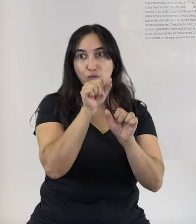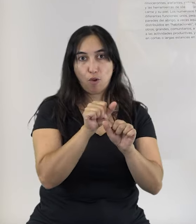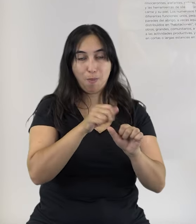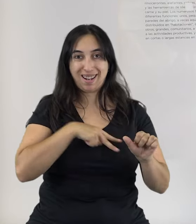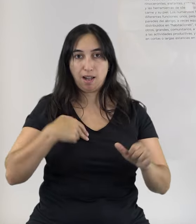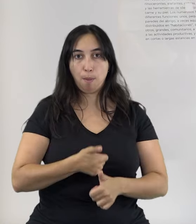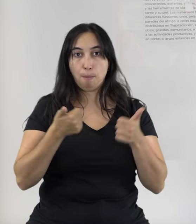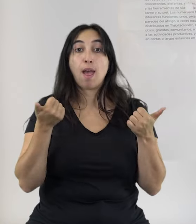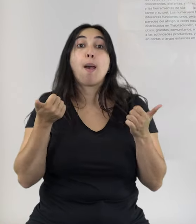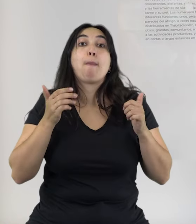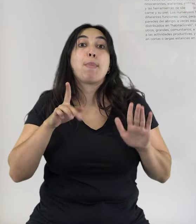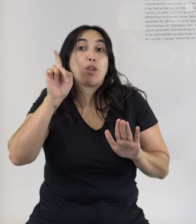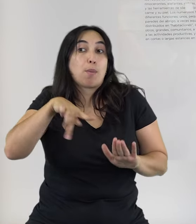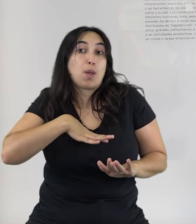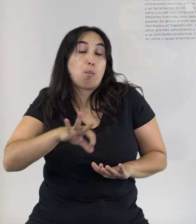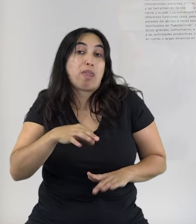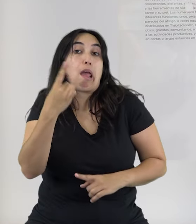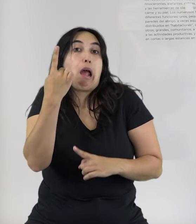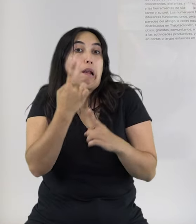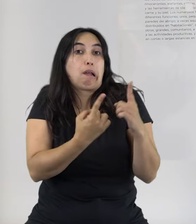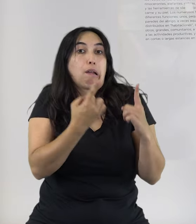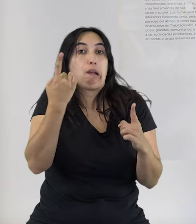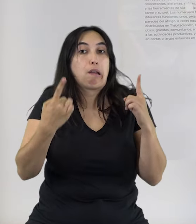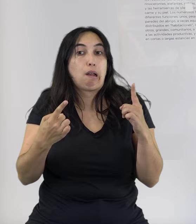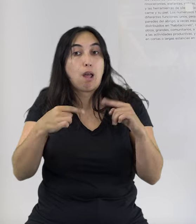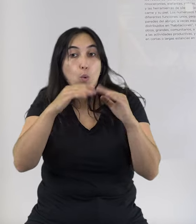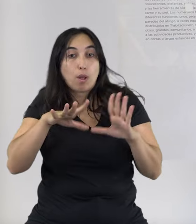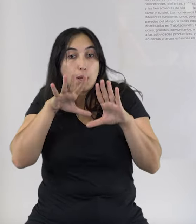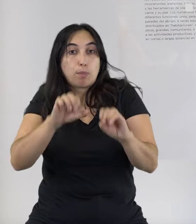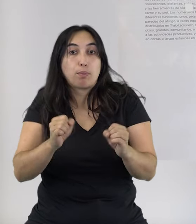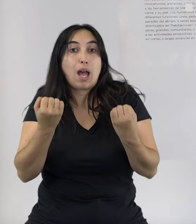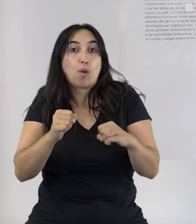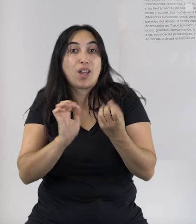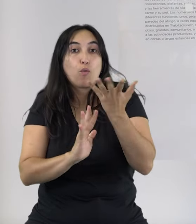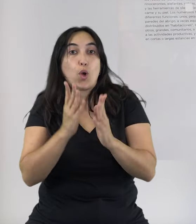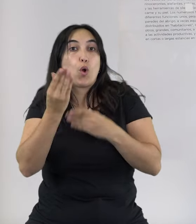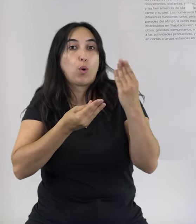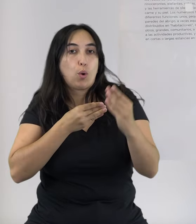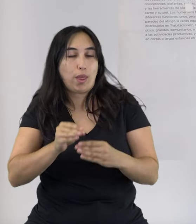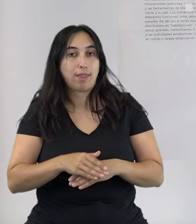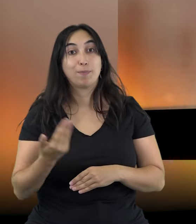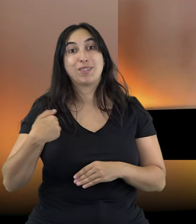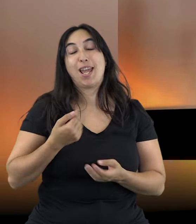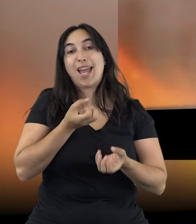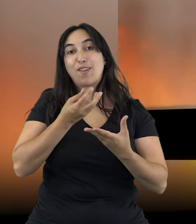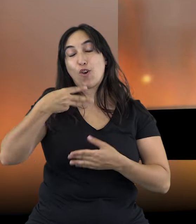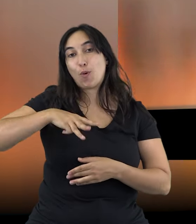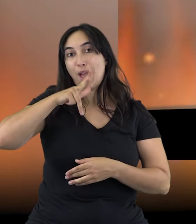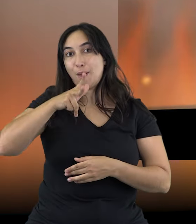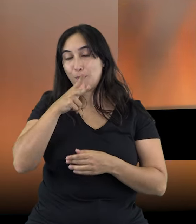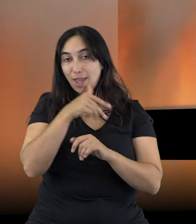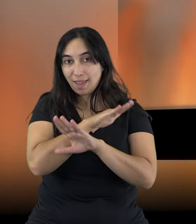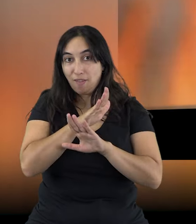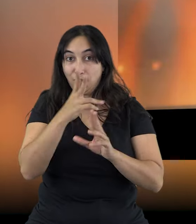una forma mucho más extensa, aunque realmente no podemos descartar el hecho de que en ocasiones existan ocupaciones sin fuego. Y hasta aquí